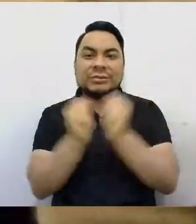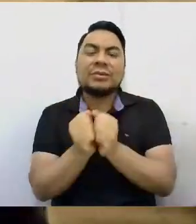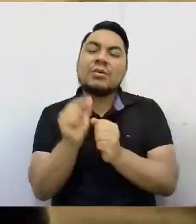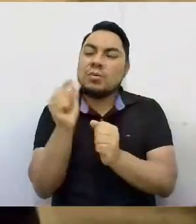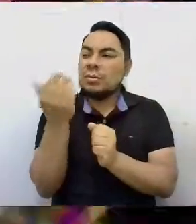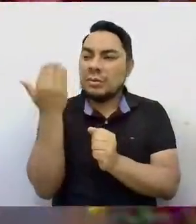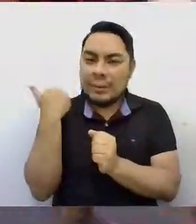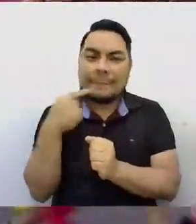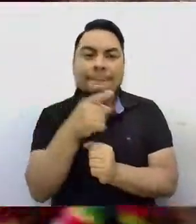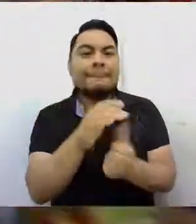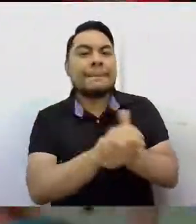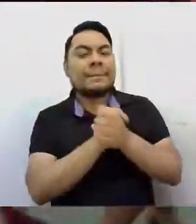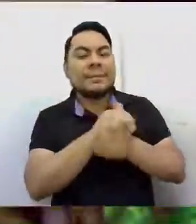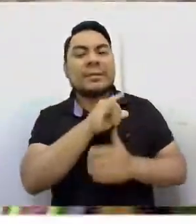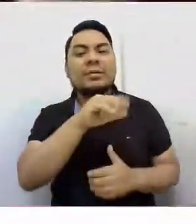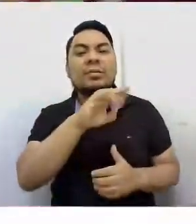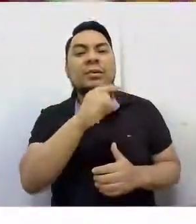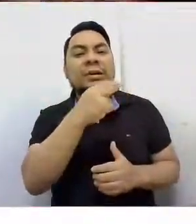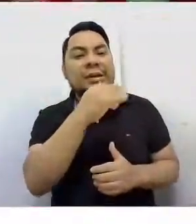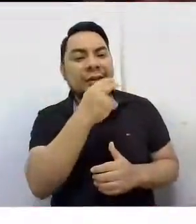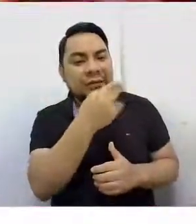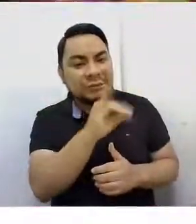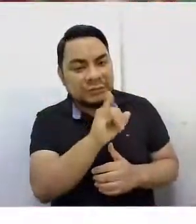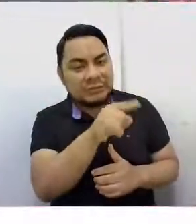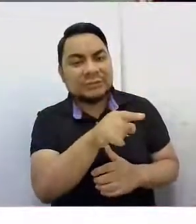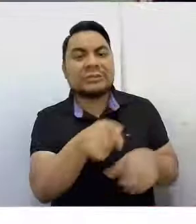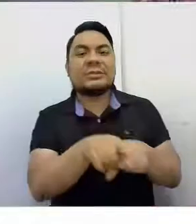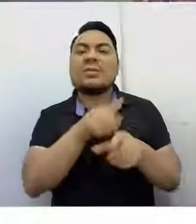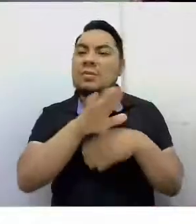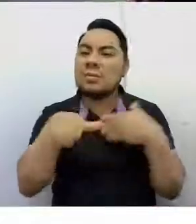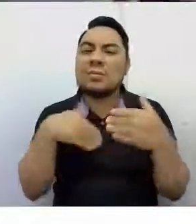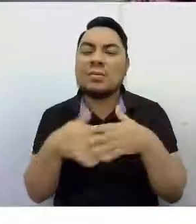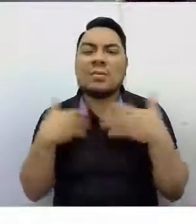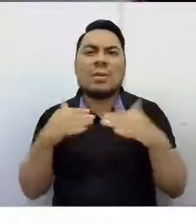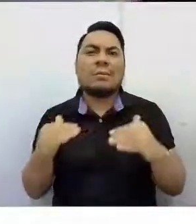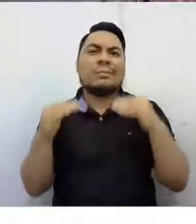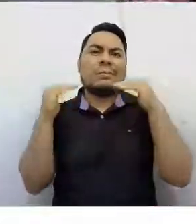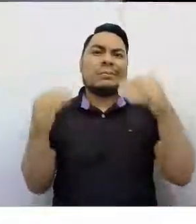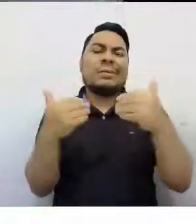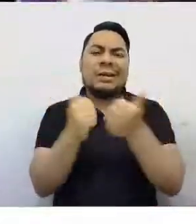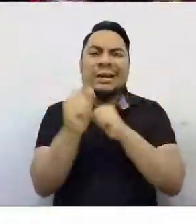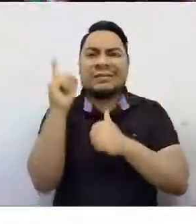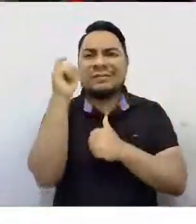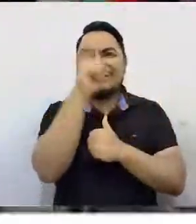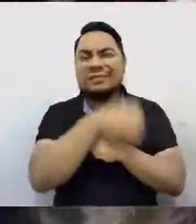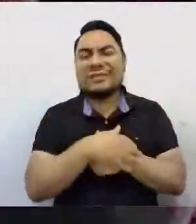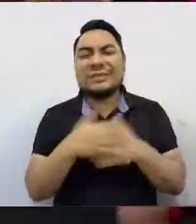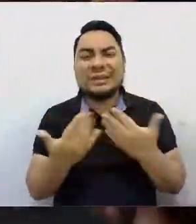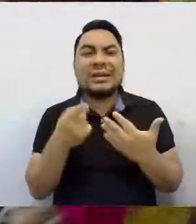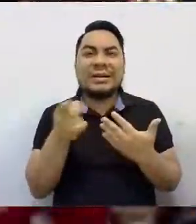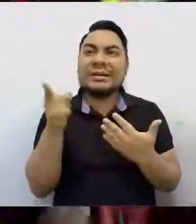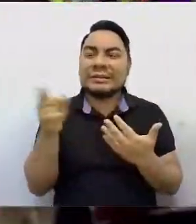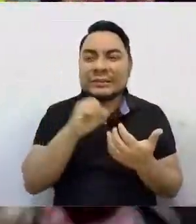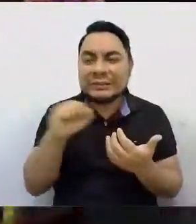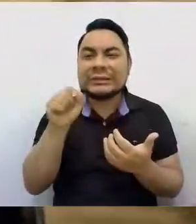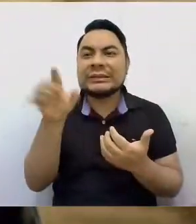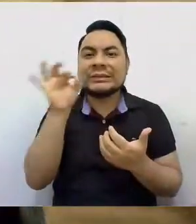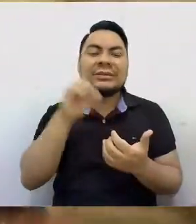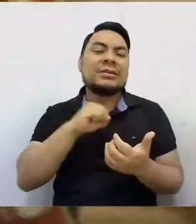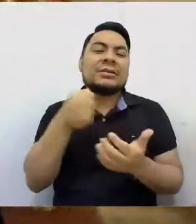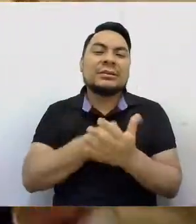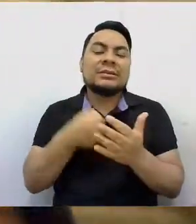amigos de Uriñanchis, los amigos de Talpo. Todo ha estado de muy gran nivel, entonces ganar es el mérito del esfuerzo, no de un mes, sino